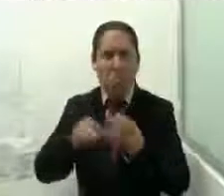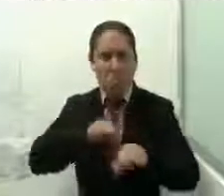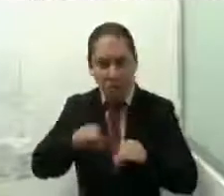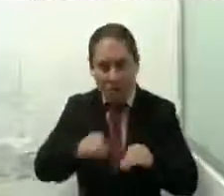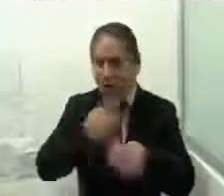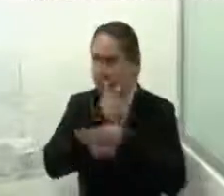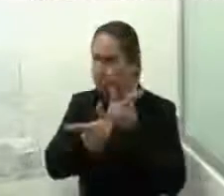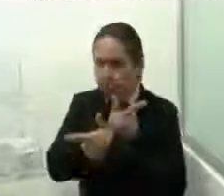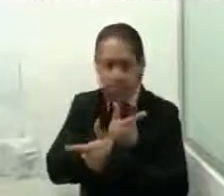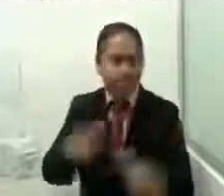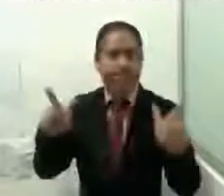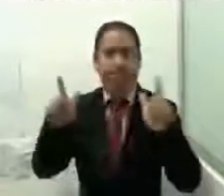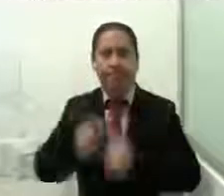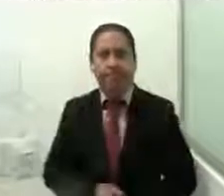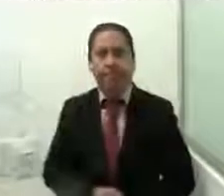libres en su desarrollo.